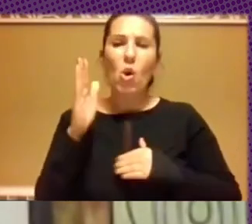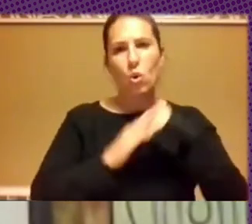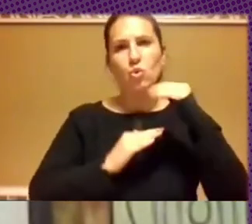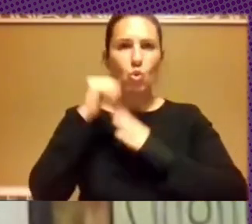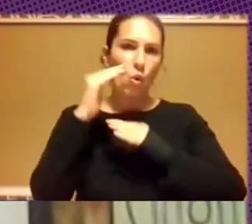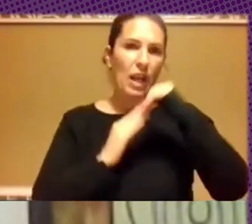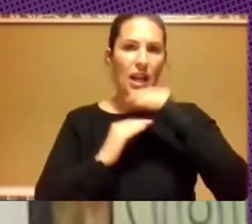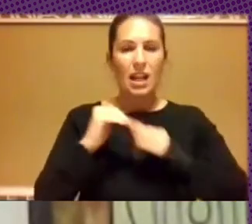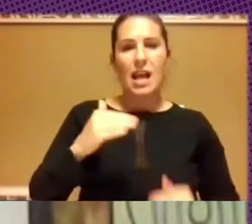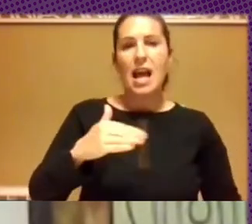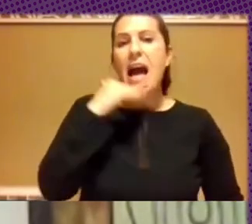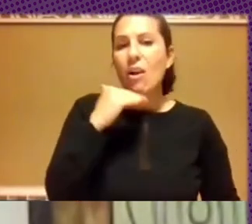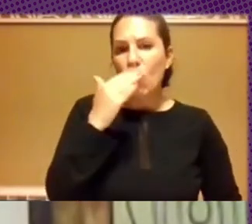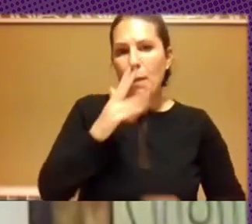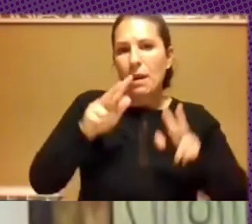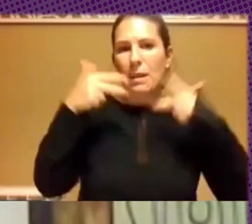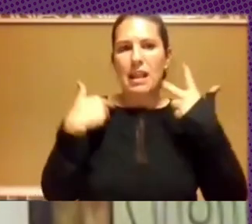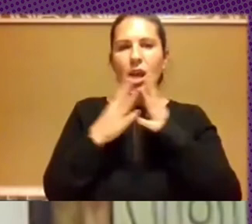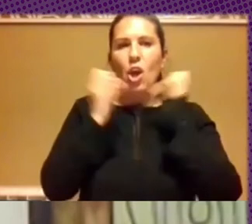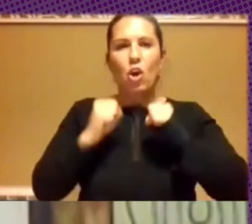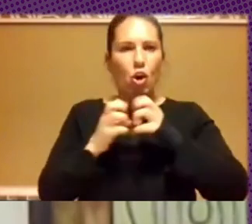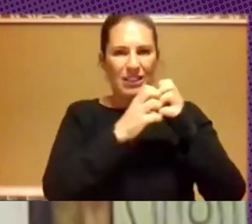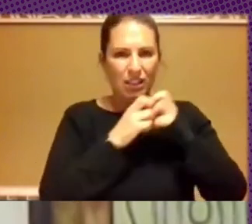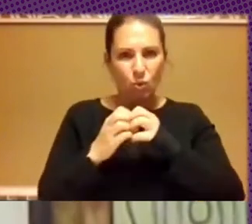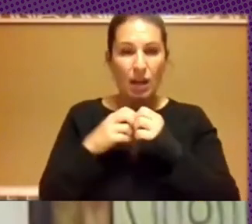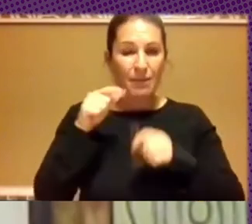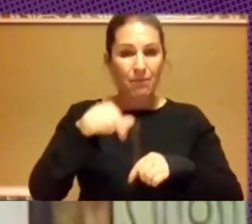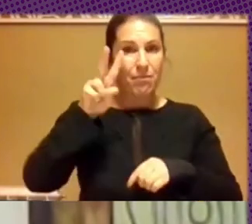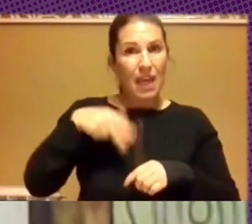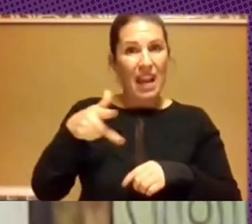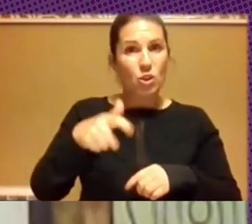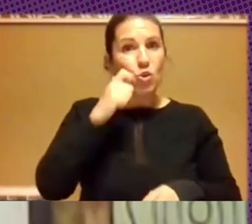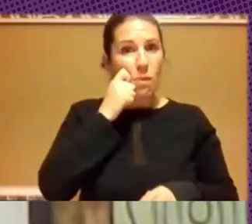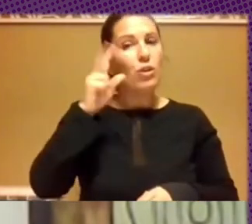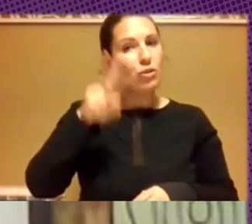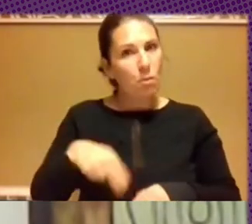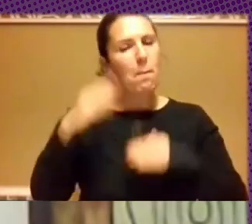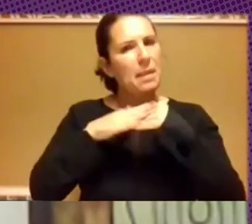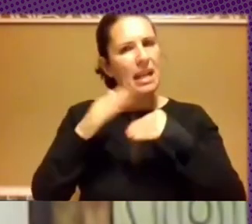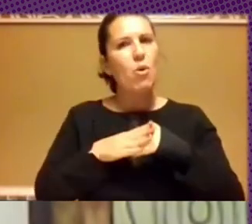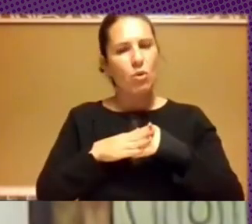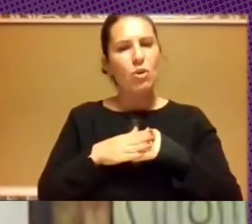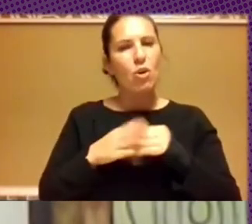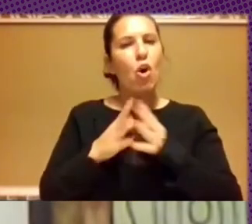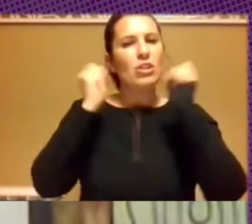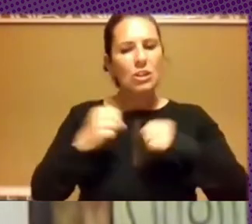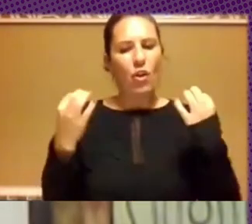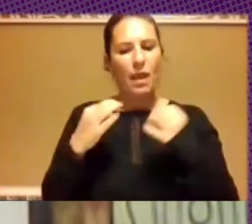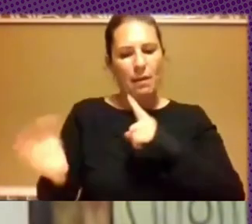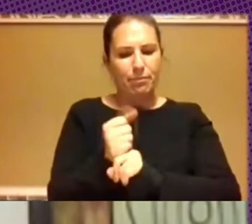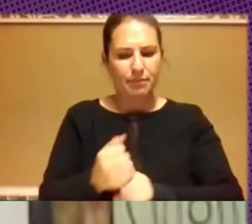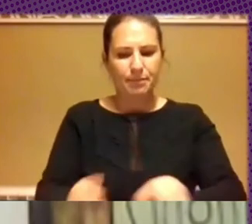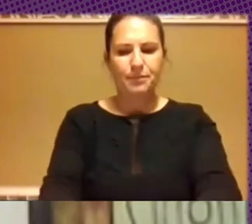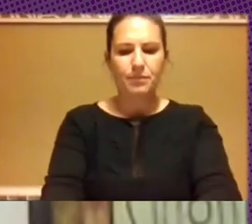algo que nos permita consensuar y me parece que en ese sentido los derechos humanos son ese consenso mínimo al cual tenemos que atarnos